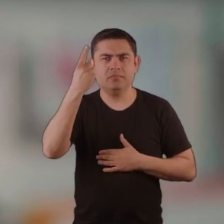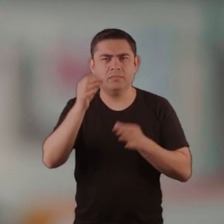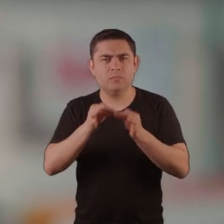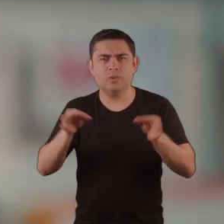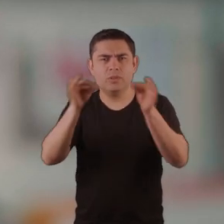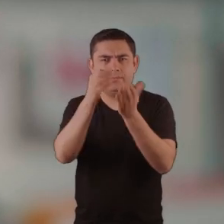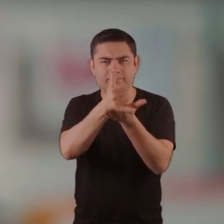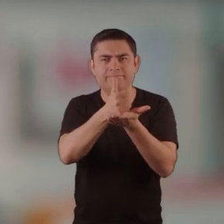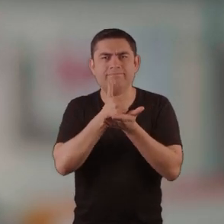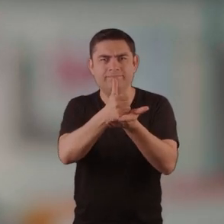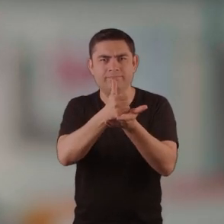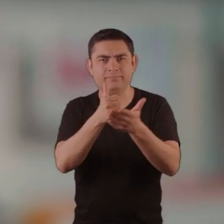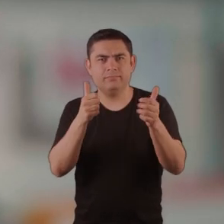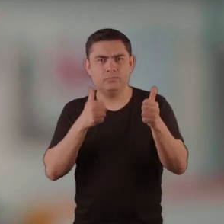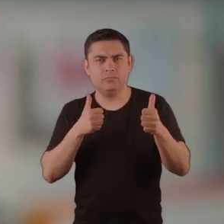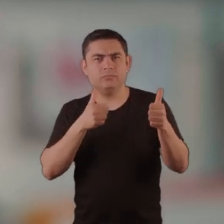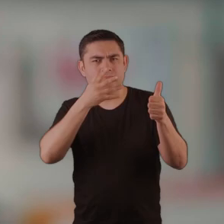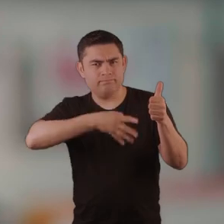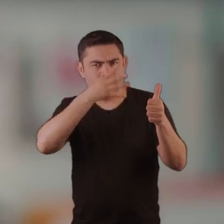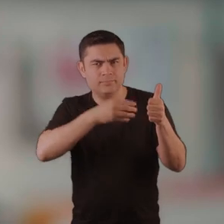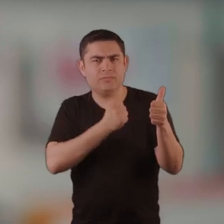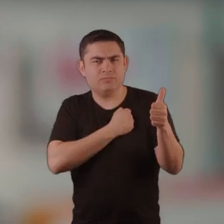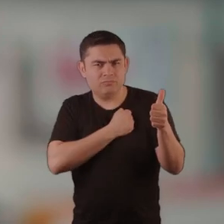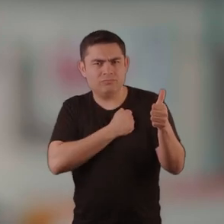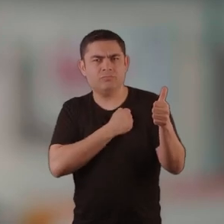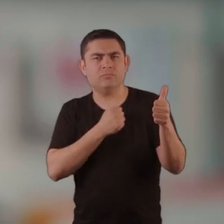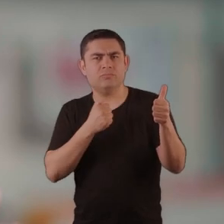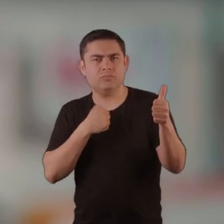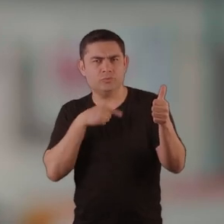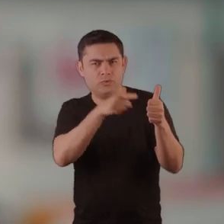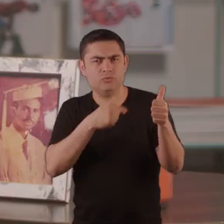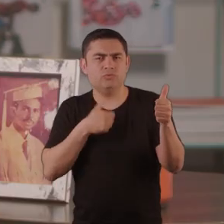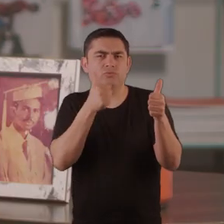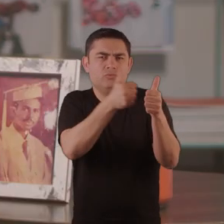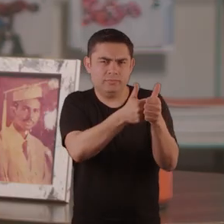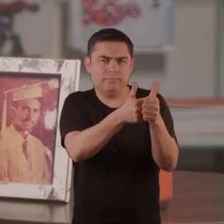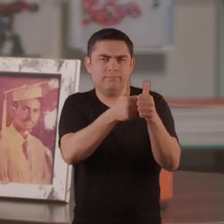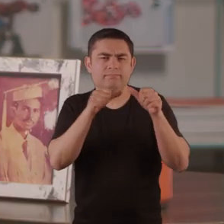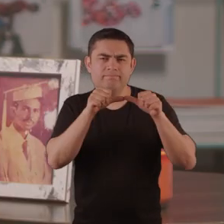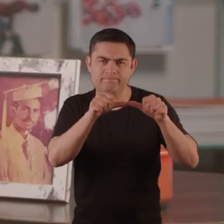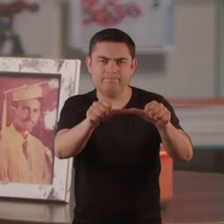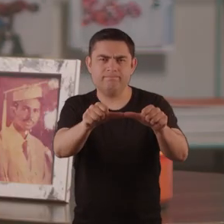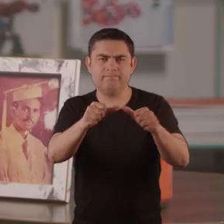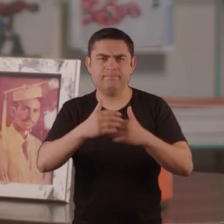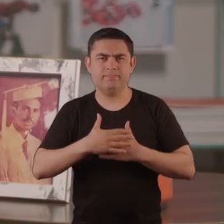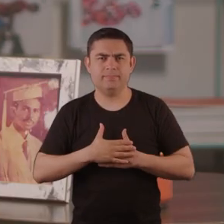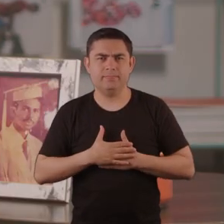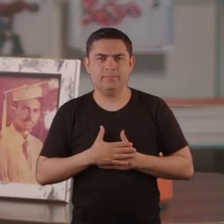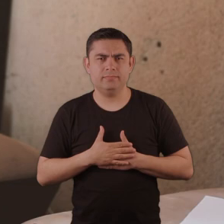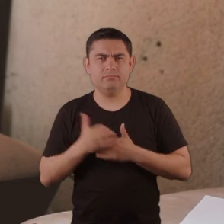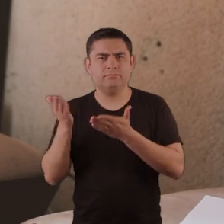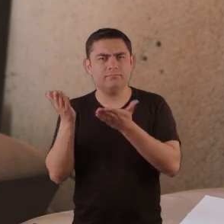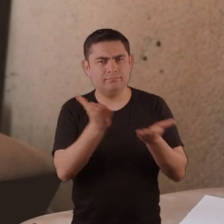y decirnos, yo te conozco, yo te quiero, estoy contigo. Estamos juntos en este tema.